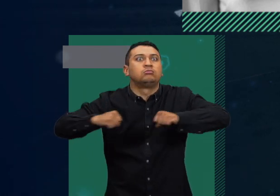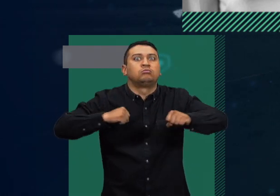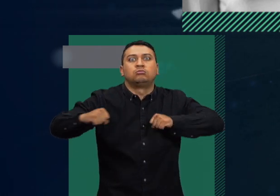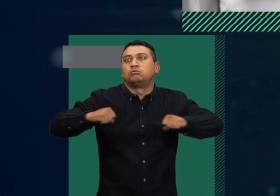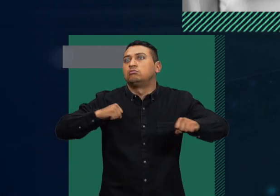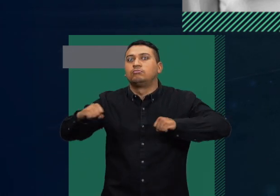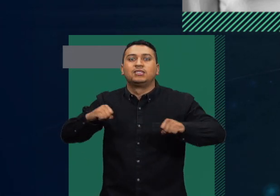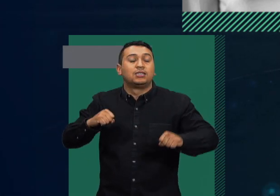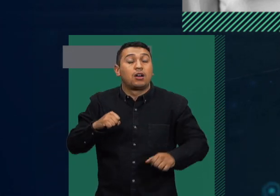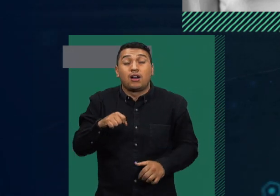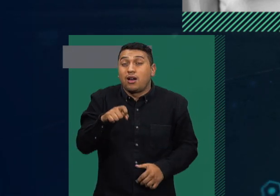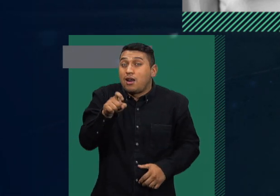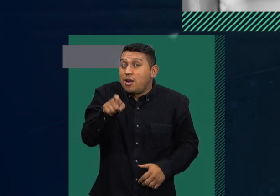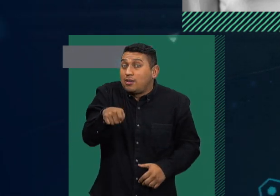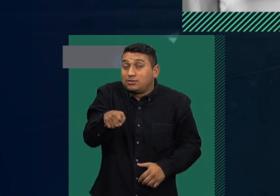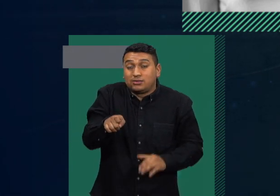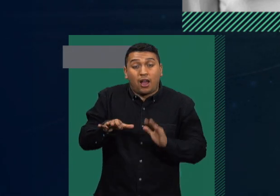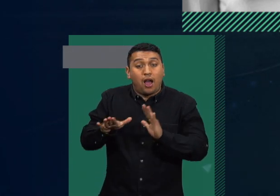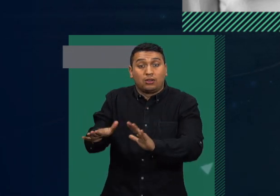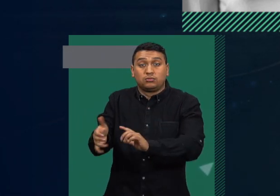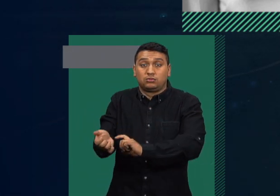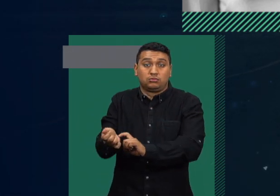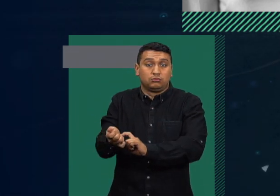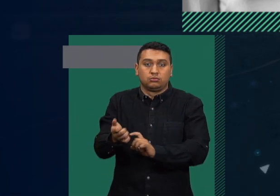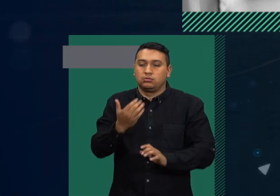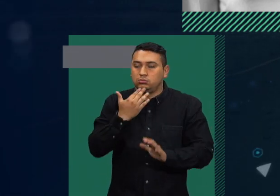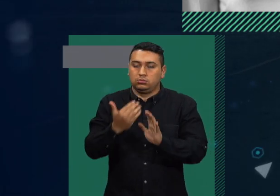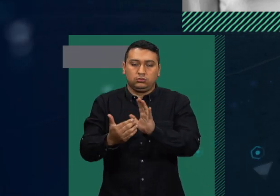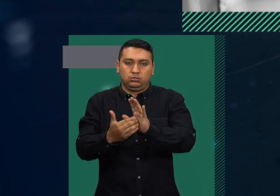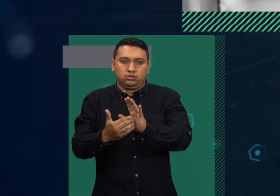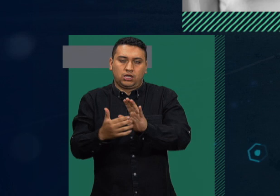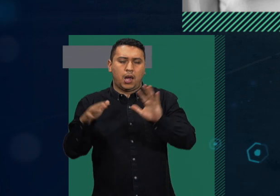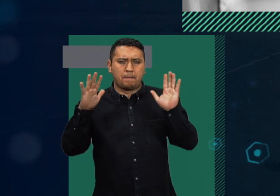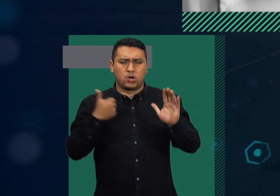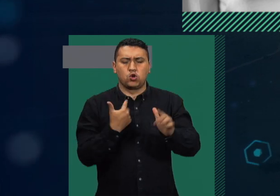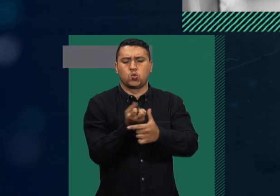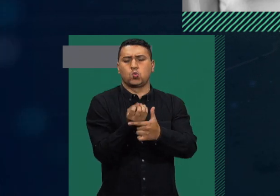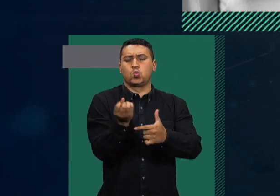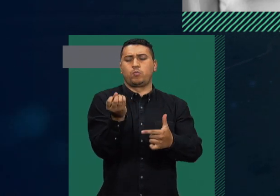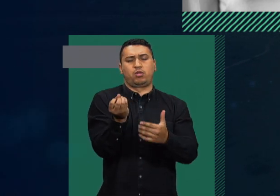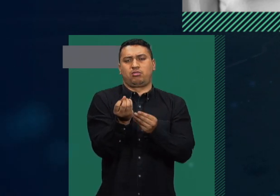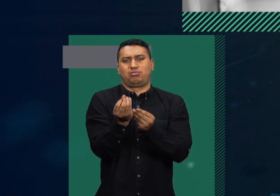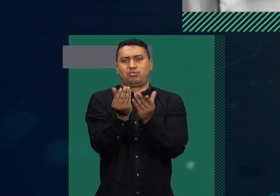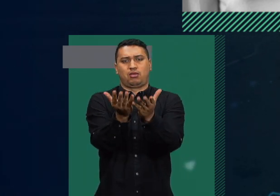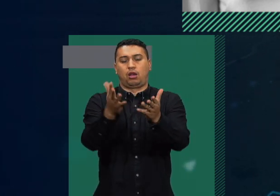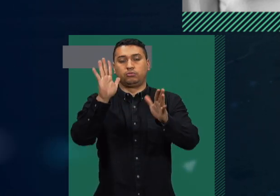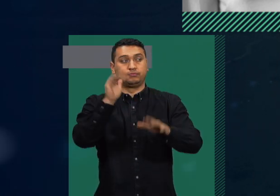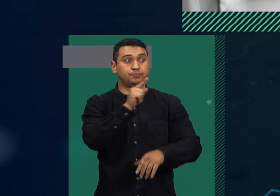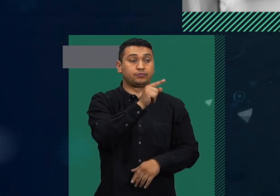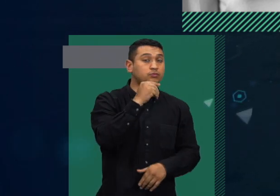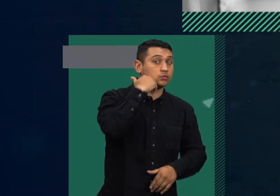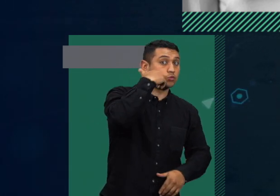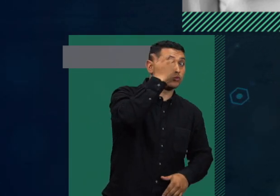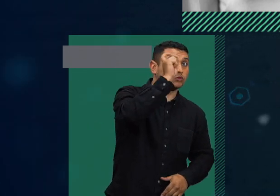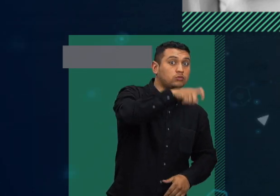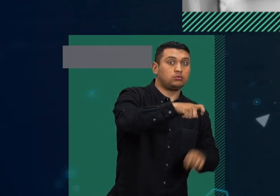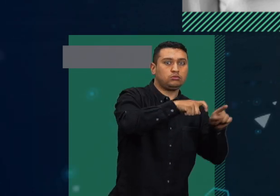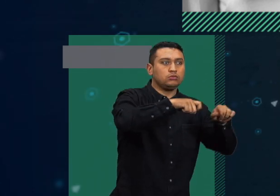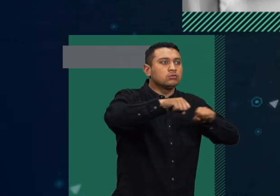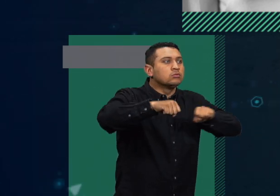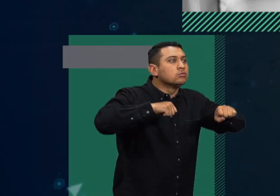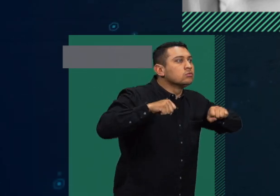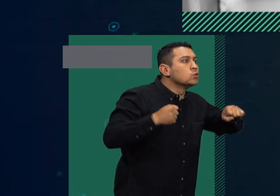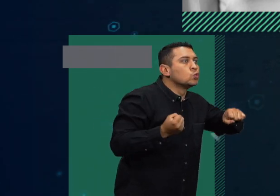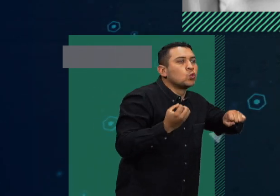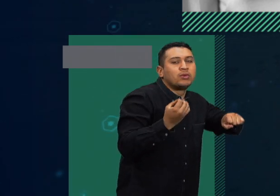en una calificación que dijéramos 5 por inventarnos una calificación, un niño tiene la necesidad de moverse en